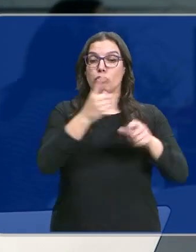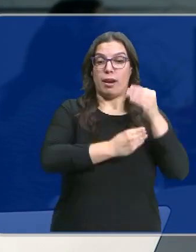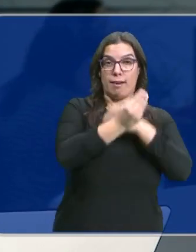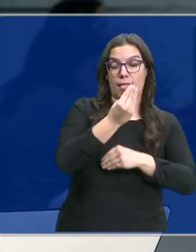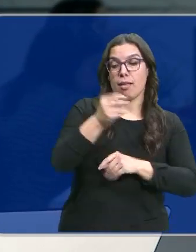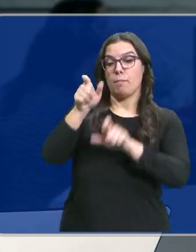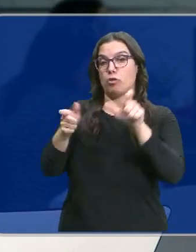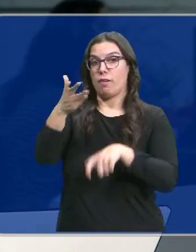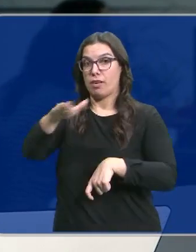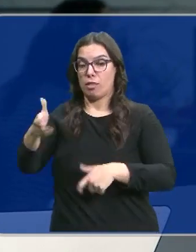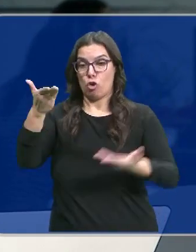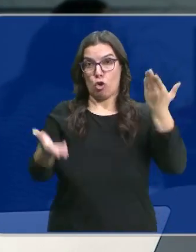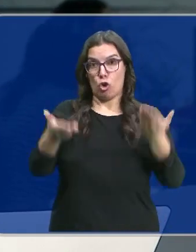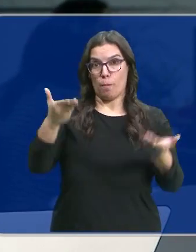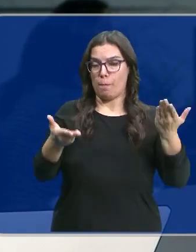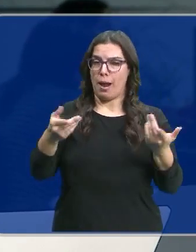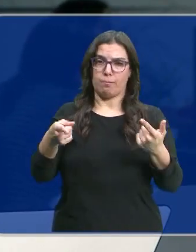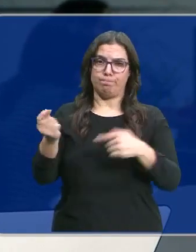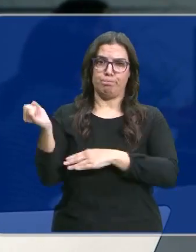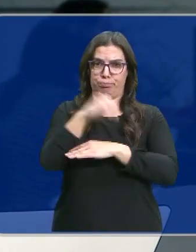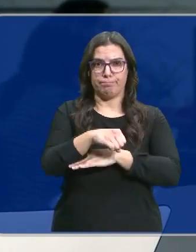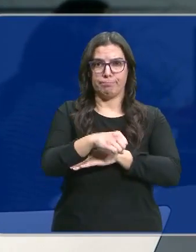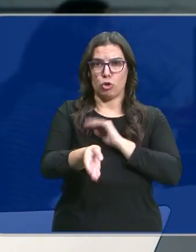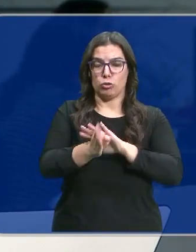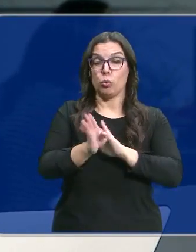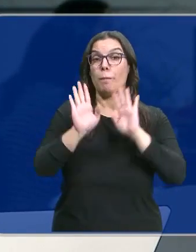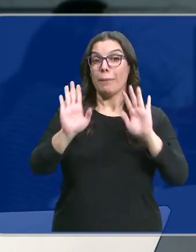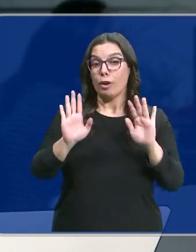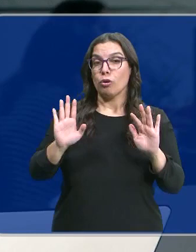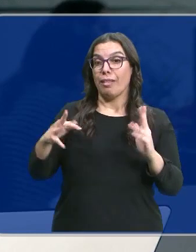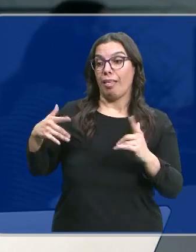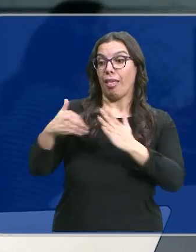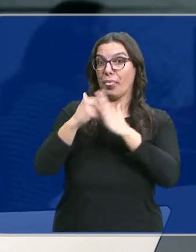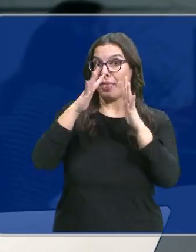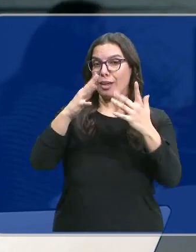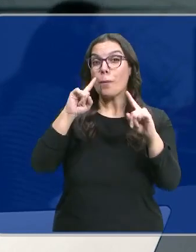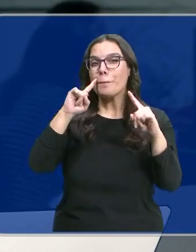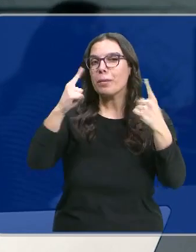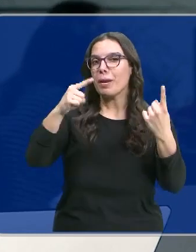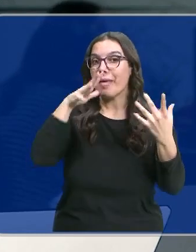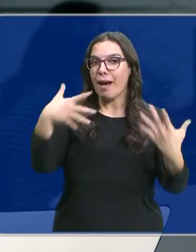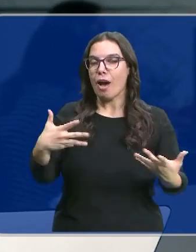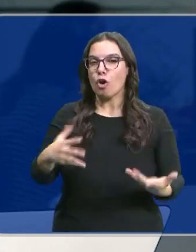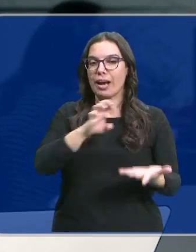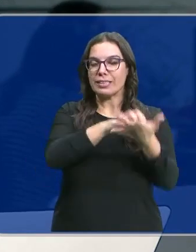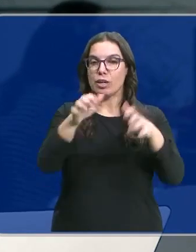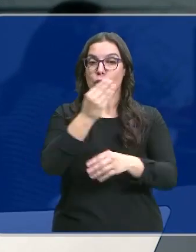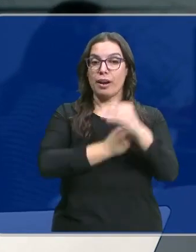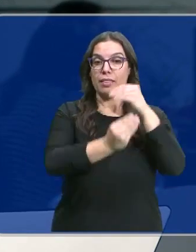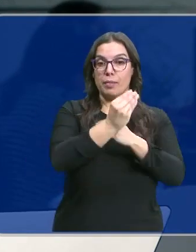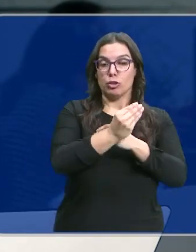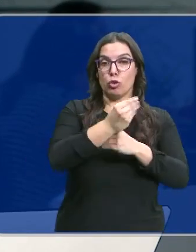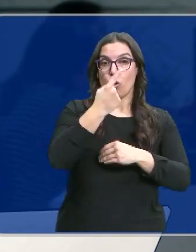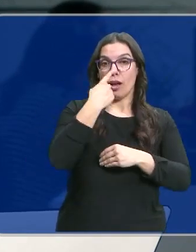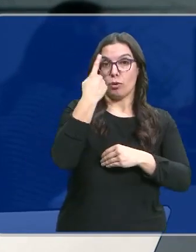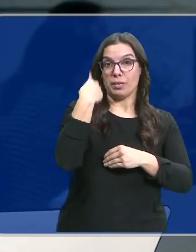comparamos defunciones y nacimientos, continúa siendo negativo. Pero por primera vez desde hace más de 10 años, Castilla y León sitúa su cifra de nacimientos de